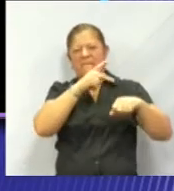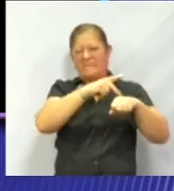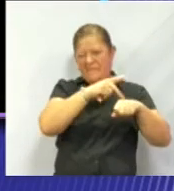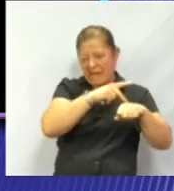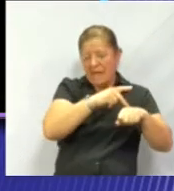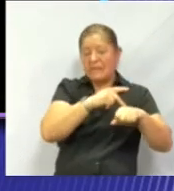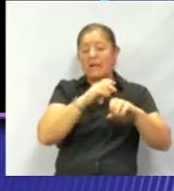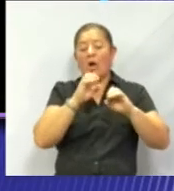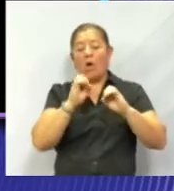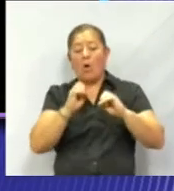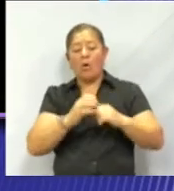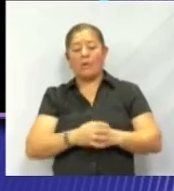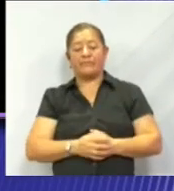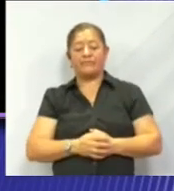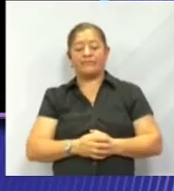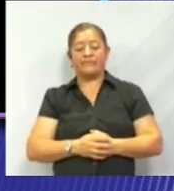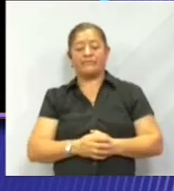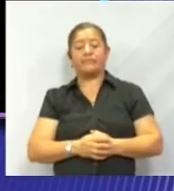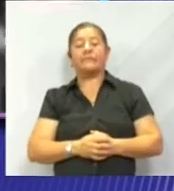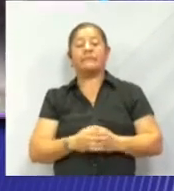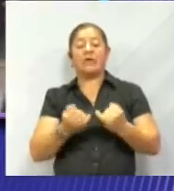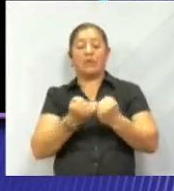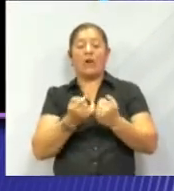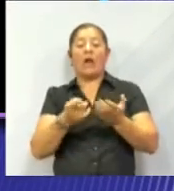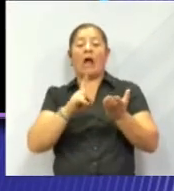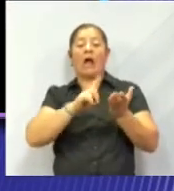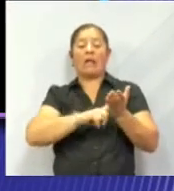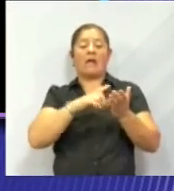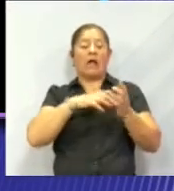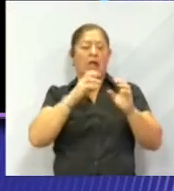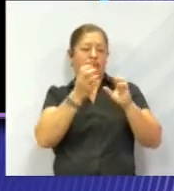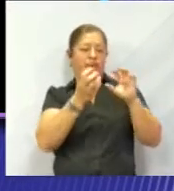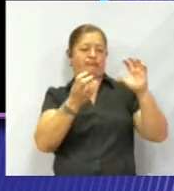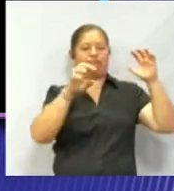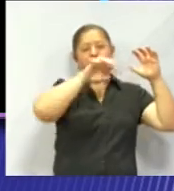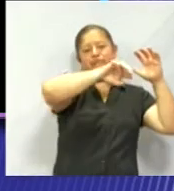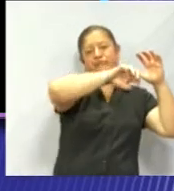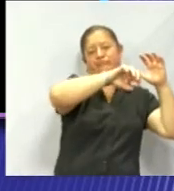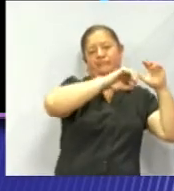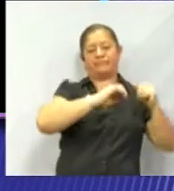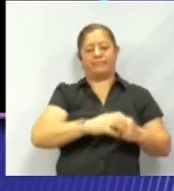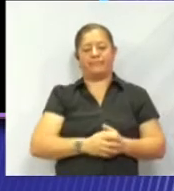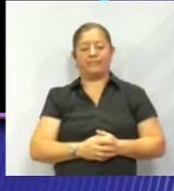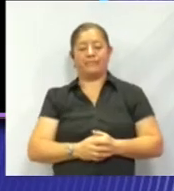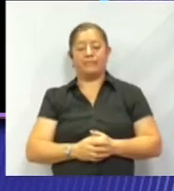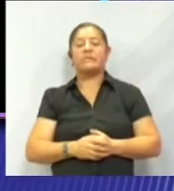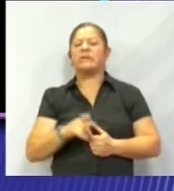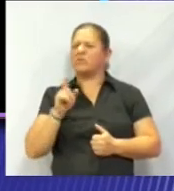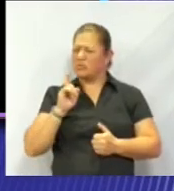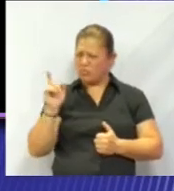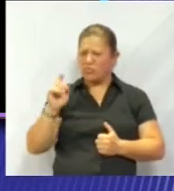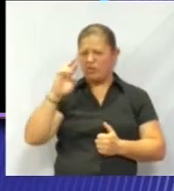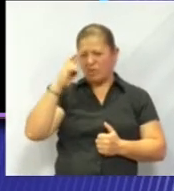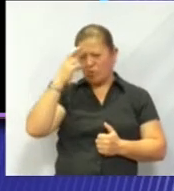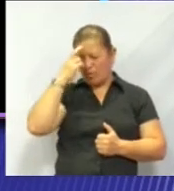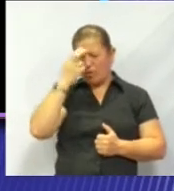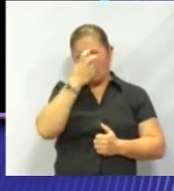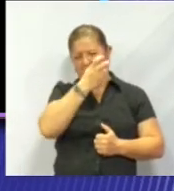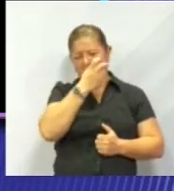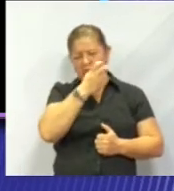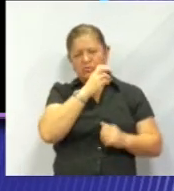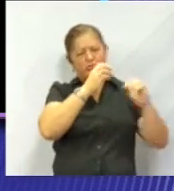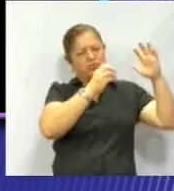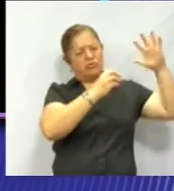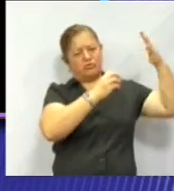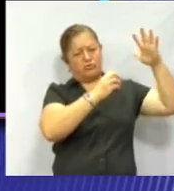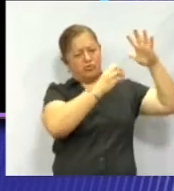encuentran en la parte interior. ¿No estás cínico? Así es. Es más, déjame preguntarte, ¿tú recuerdas estos primeros planetas que